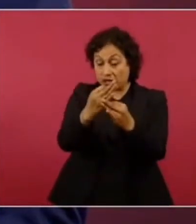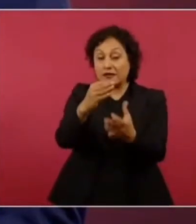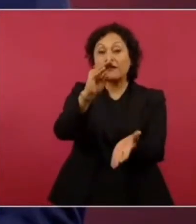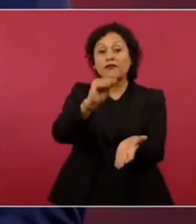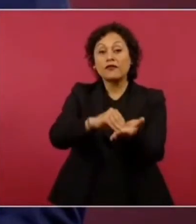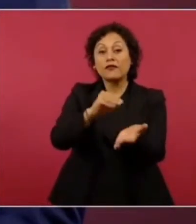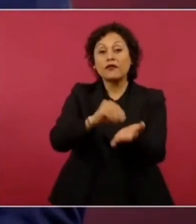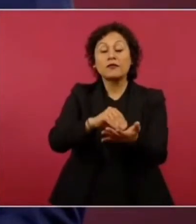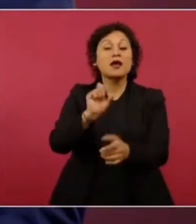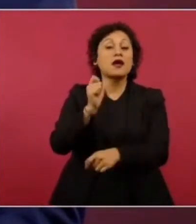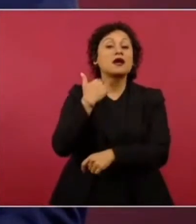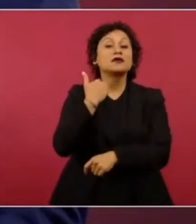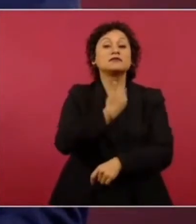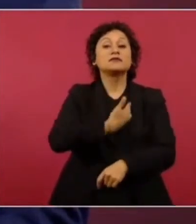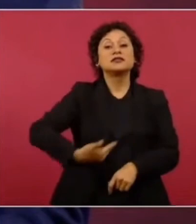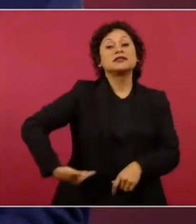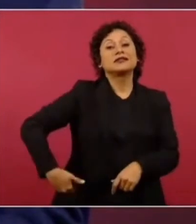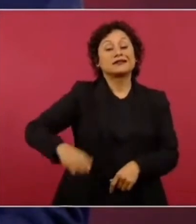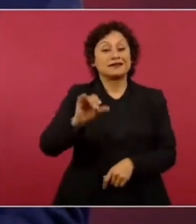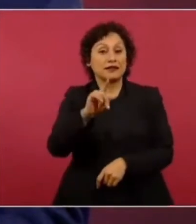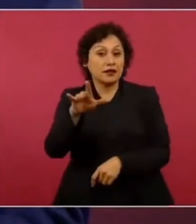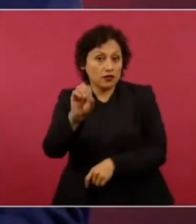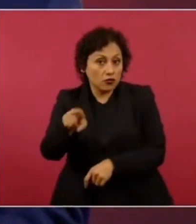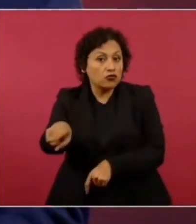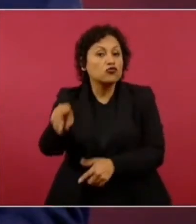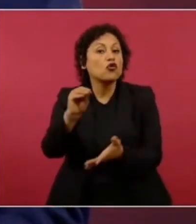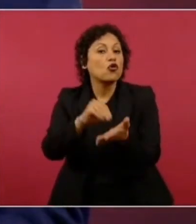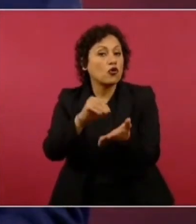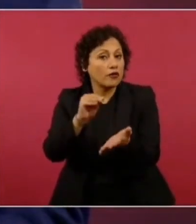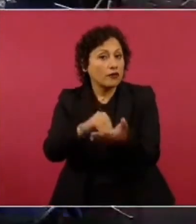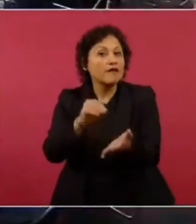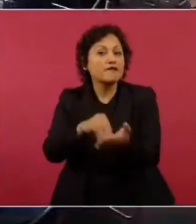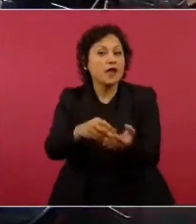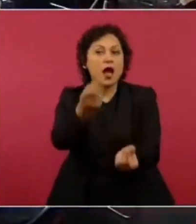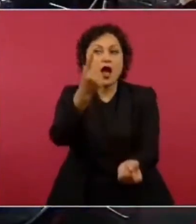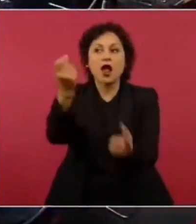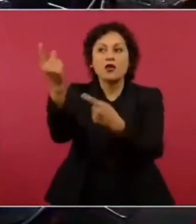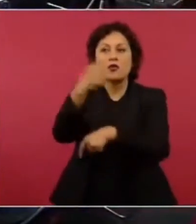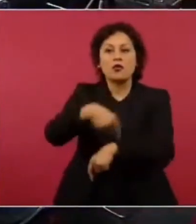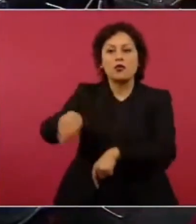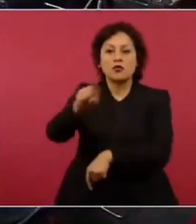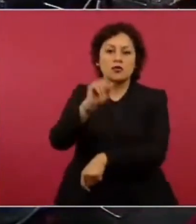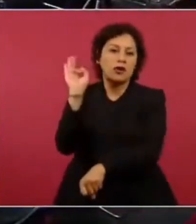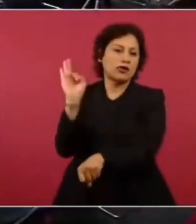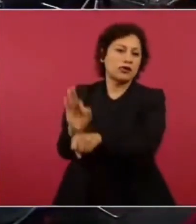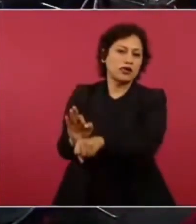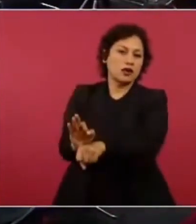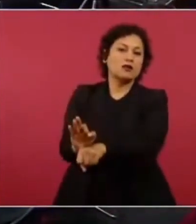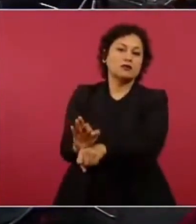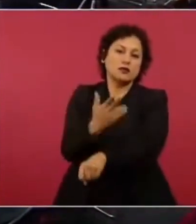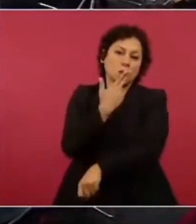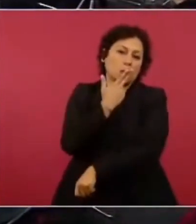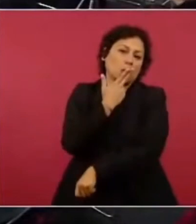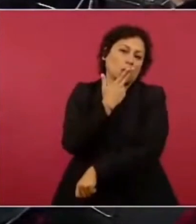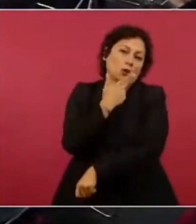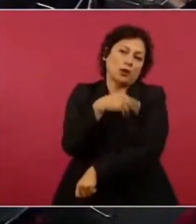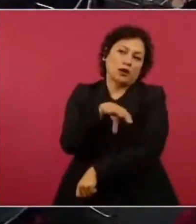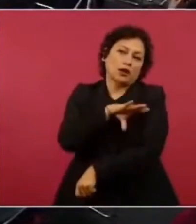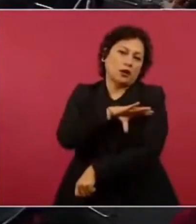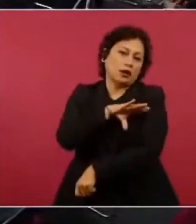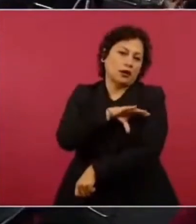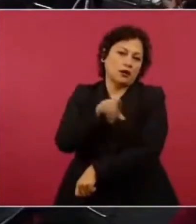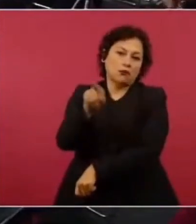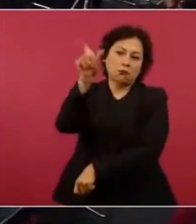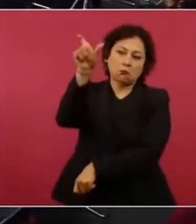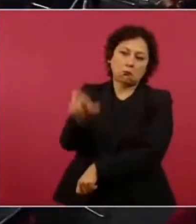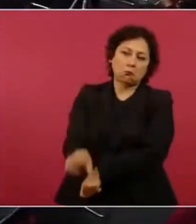se beneficiaron que se le considera un gran técnico,